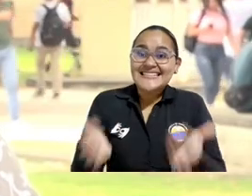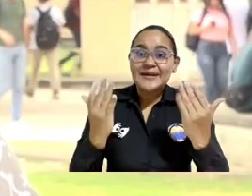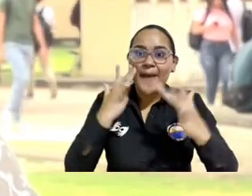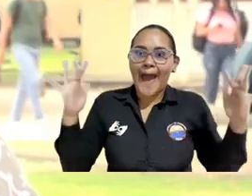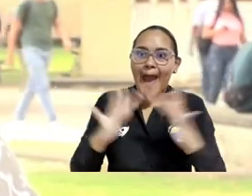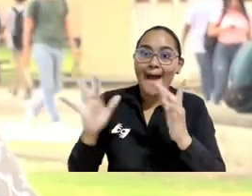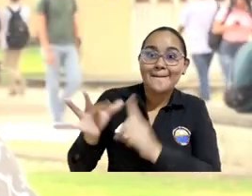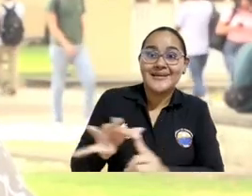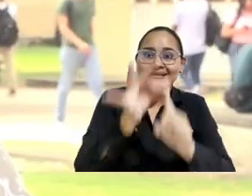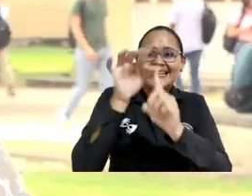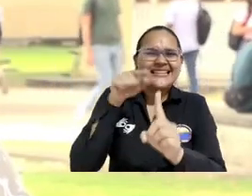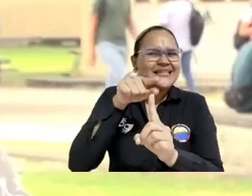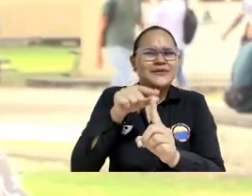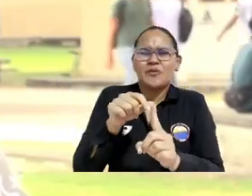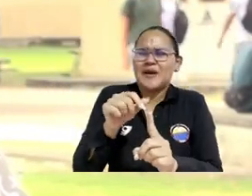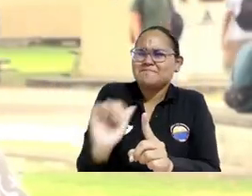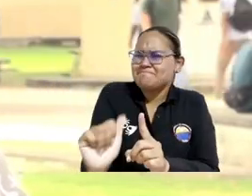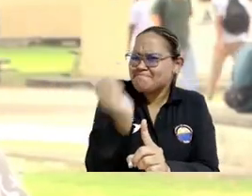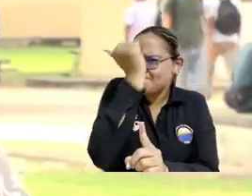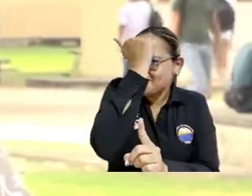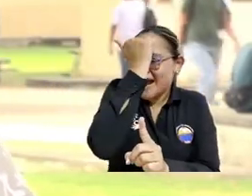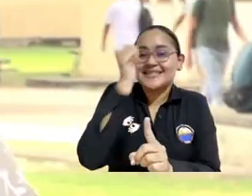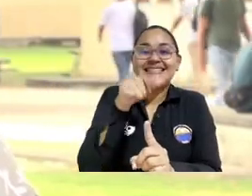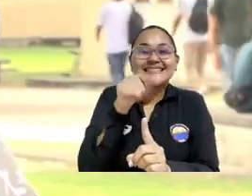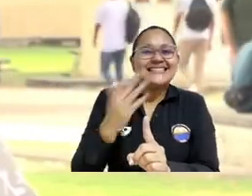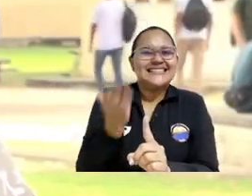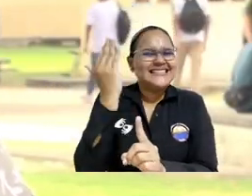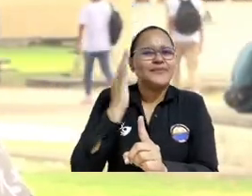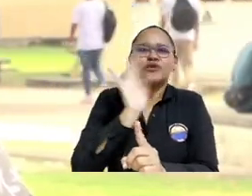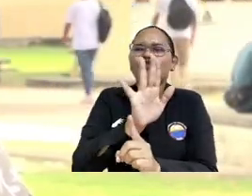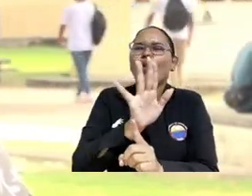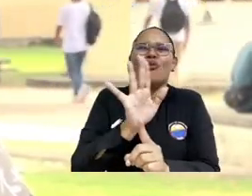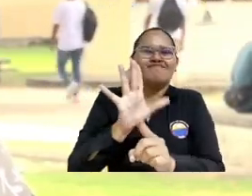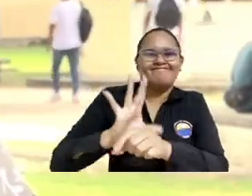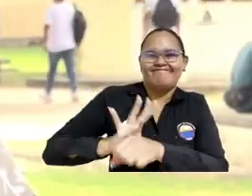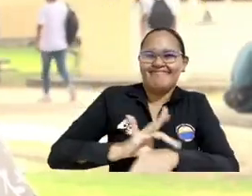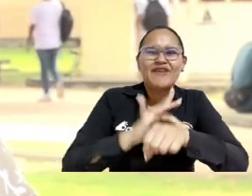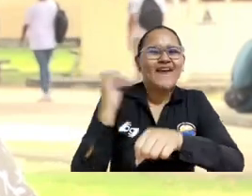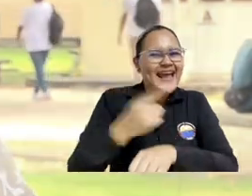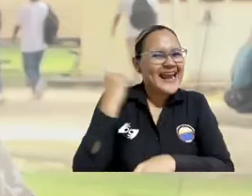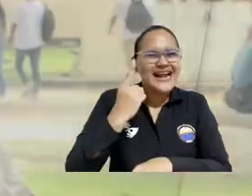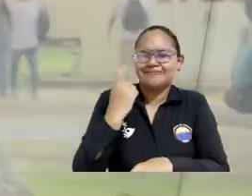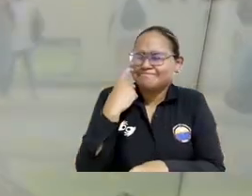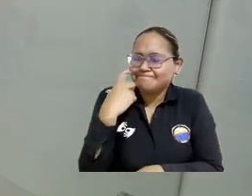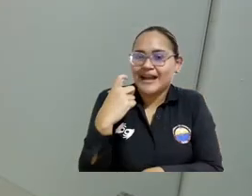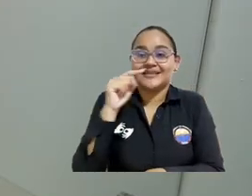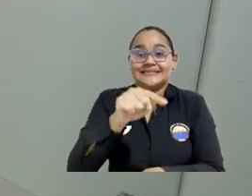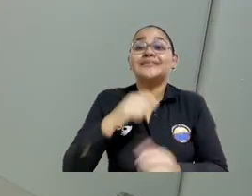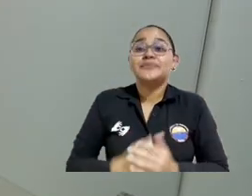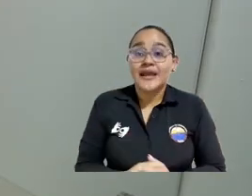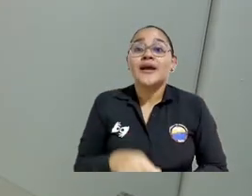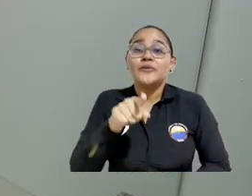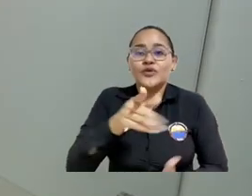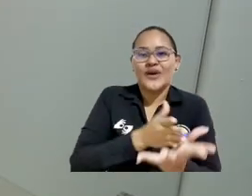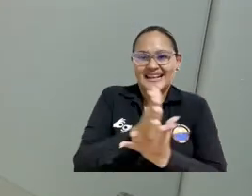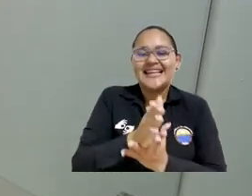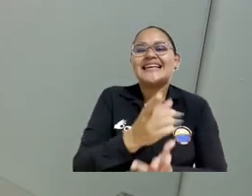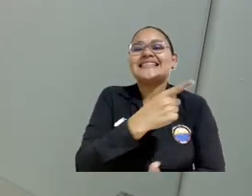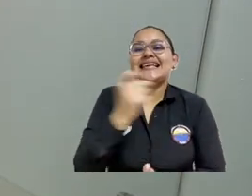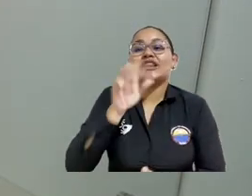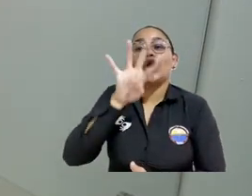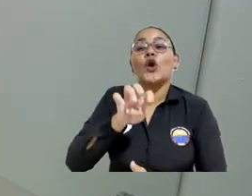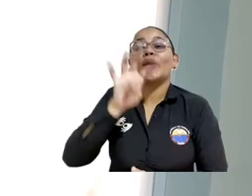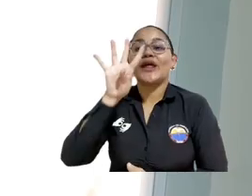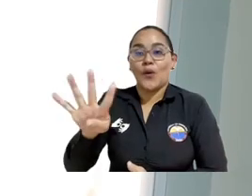acceder a una especialidad que es la madre de las especialidades de todo el recorrido de la medicina. Este programa, que contará con